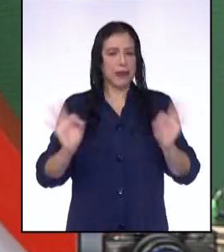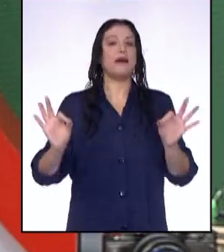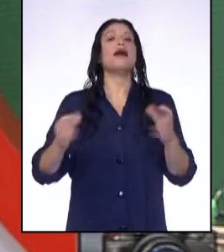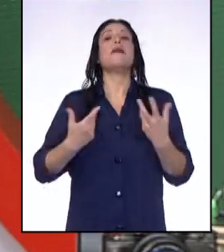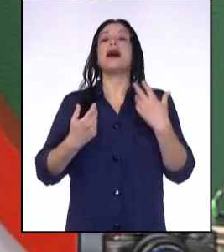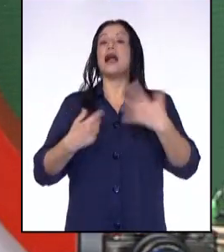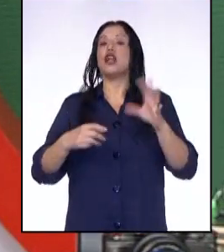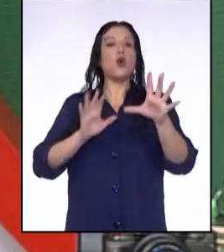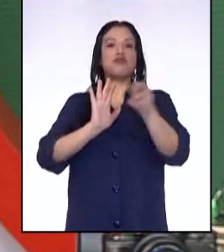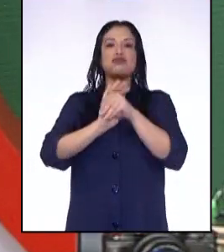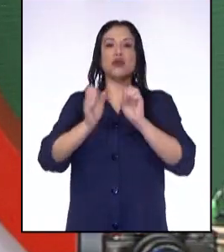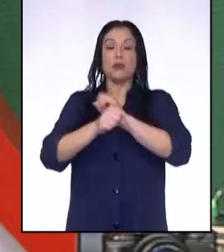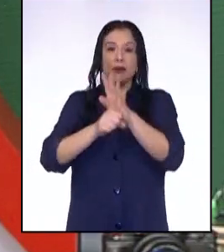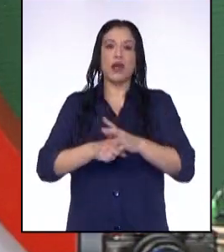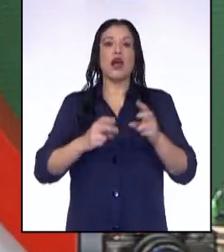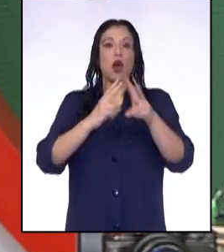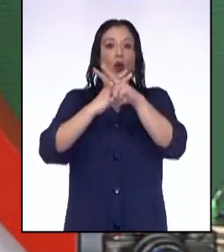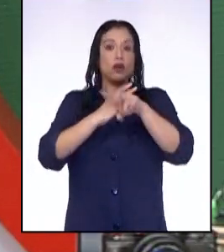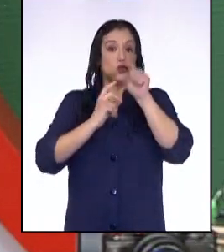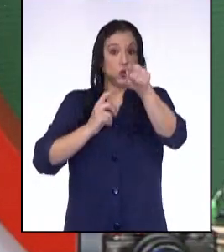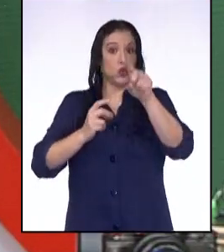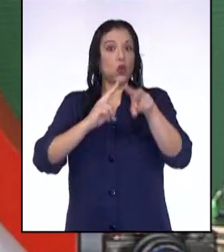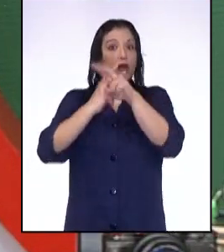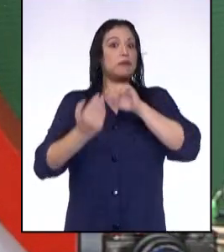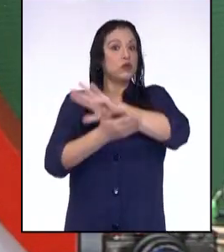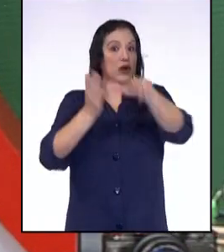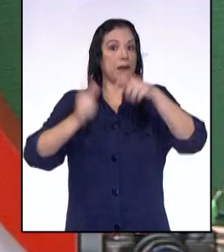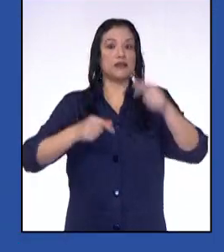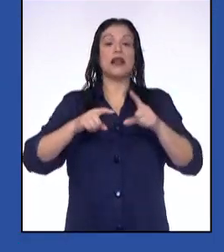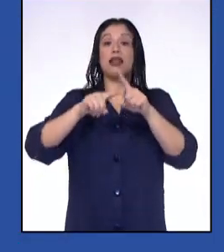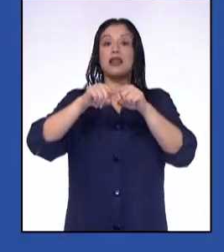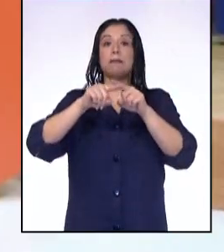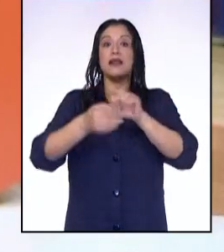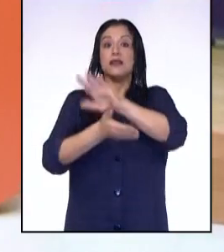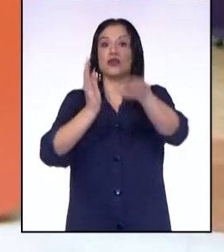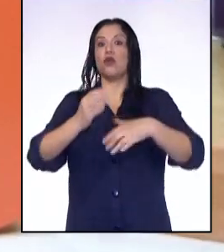Cuidándonos, cuidamos a los demás. La salud depende de todos.